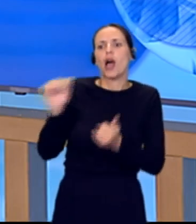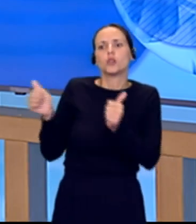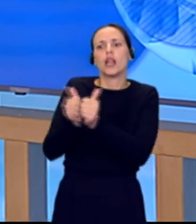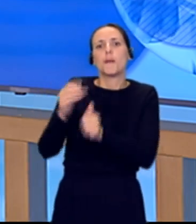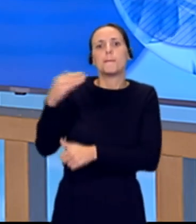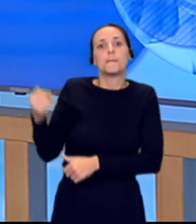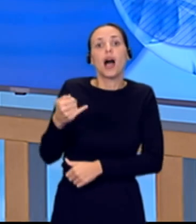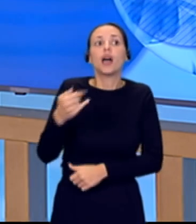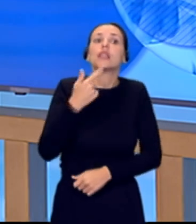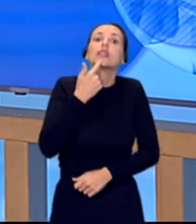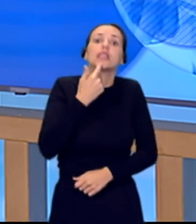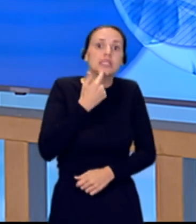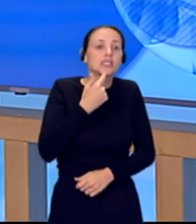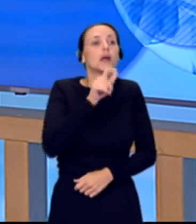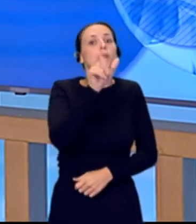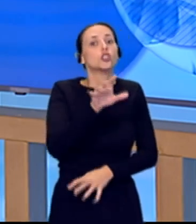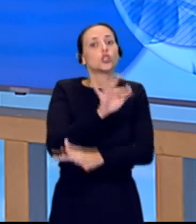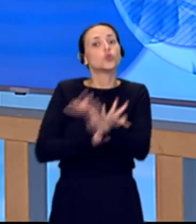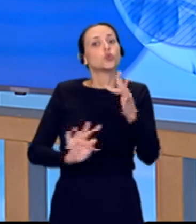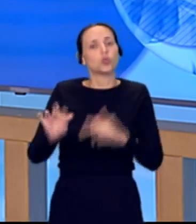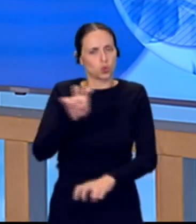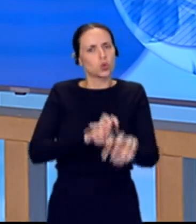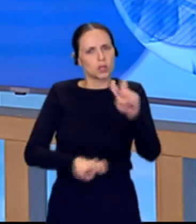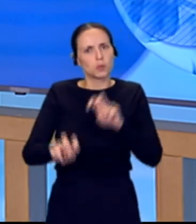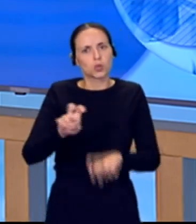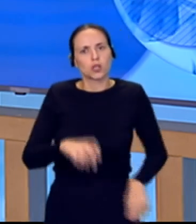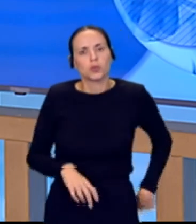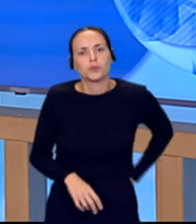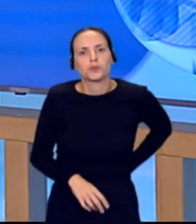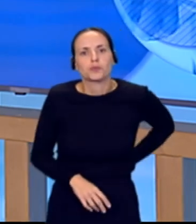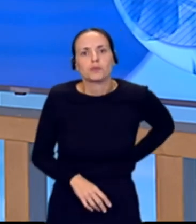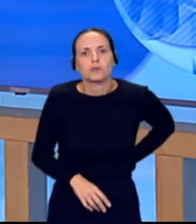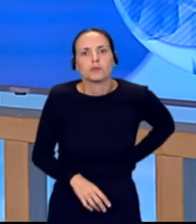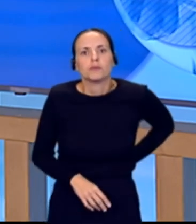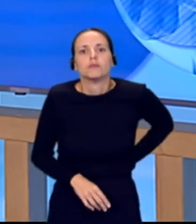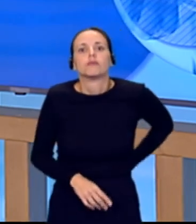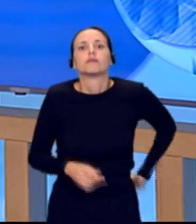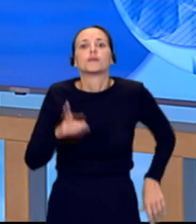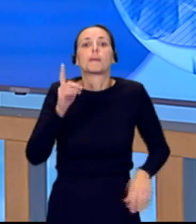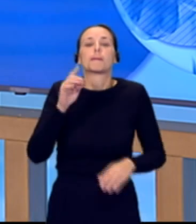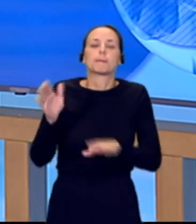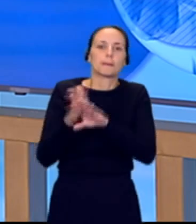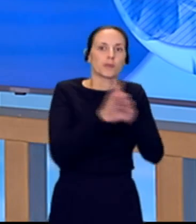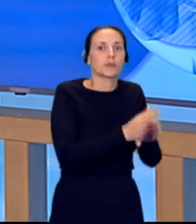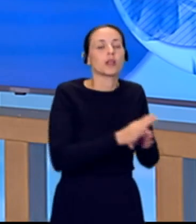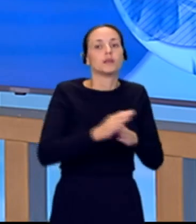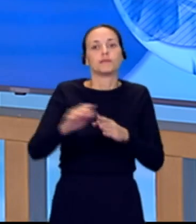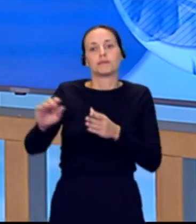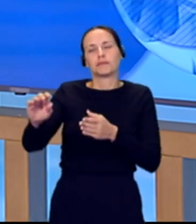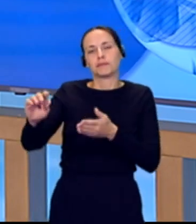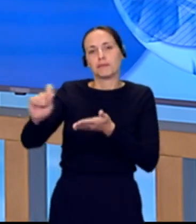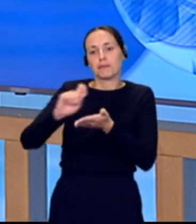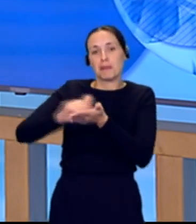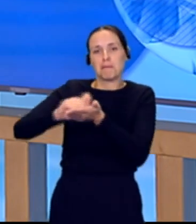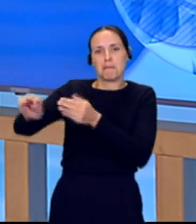y nos dicen que se está buscando un sustituto. Y nos escriben desde la asociación ProBosco. Son